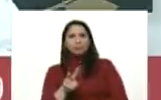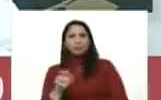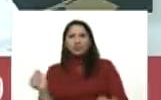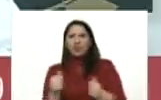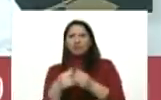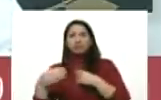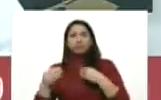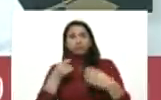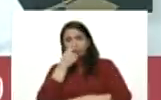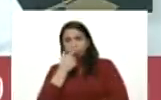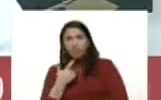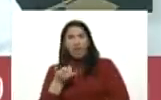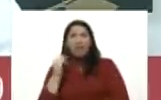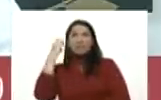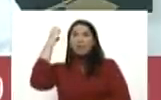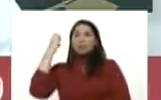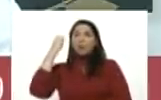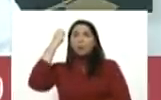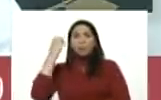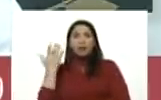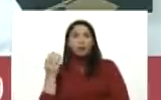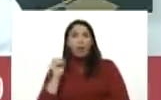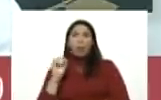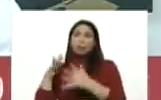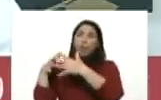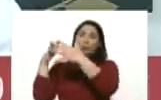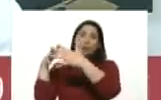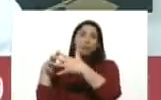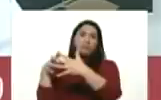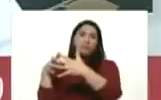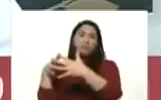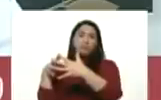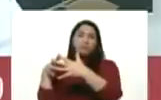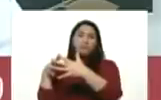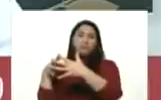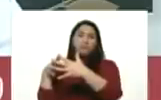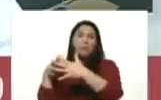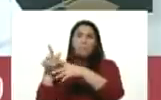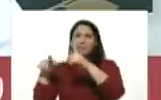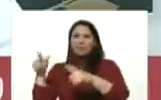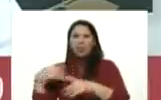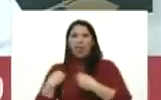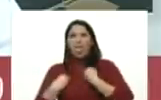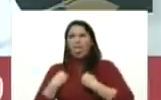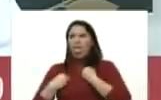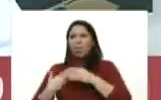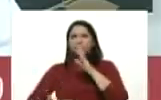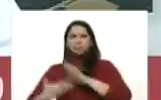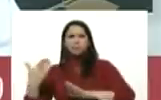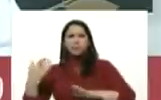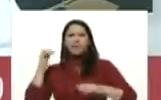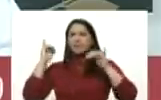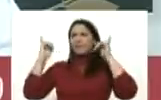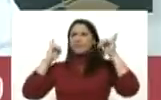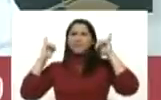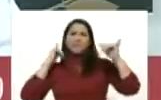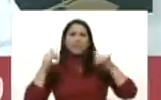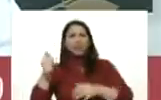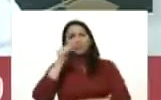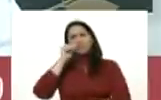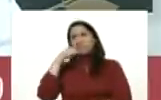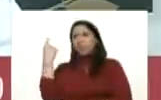flexibilización que hay en europa y en estados unidos la gente desesperada por ir a las discotecas a los bares